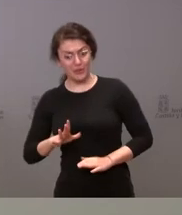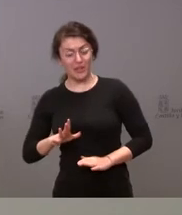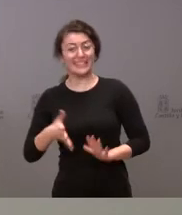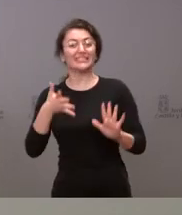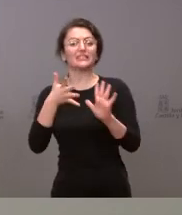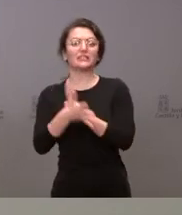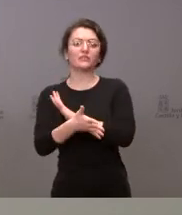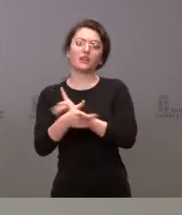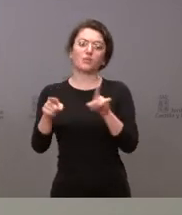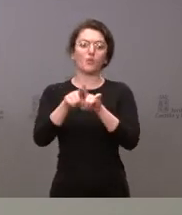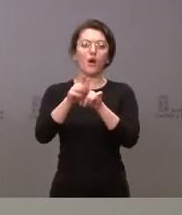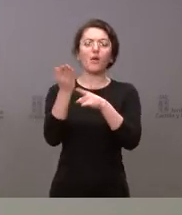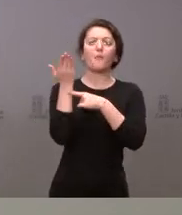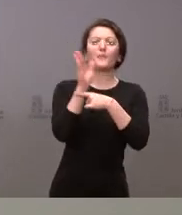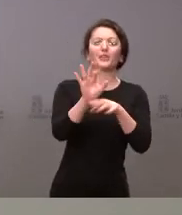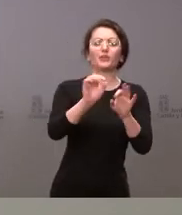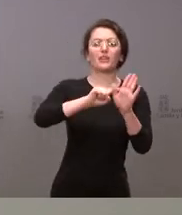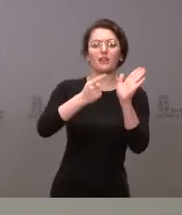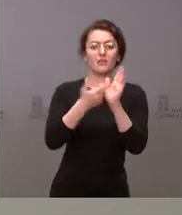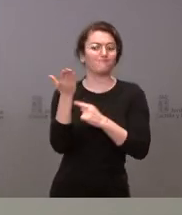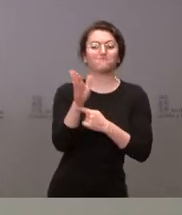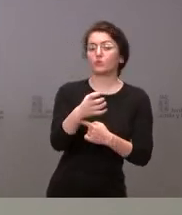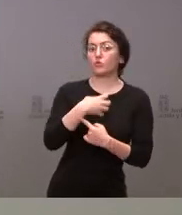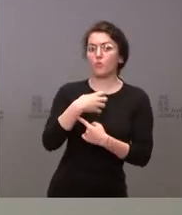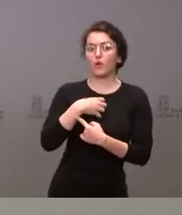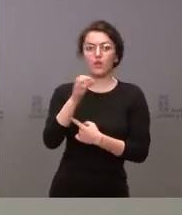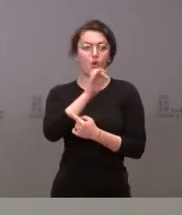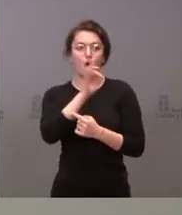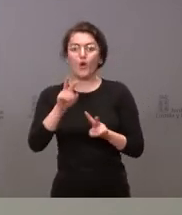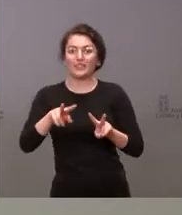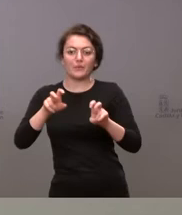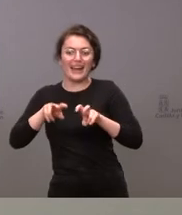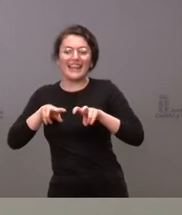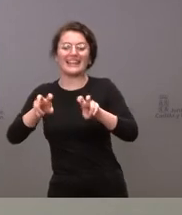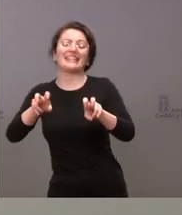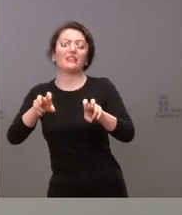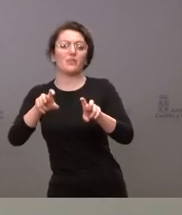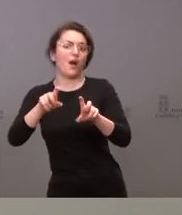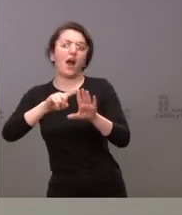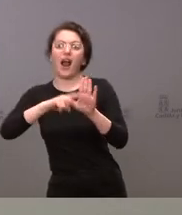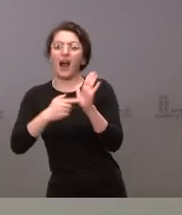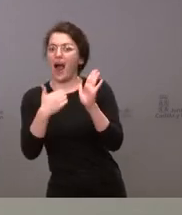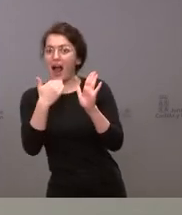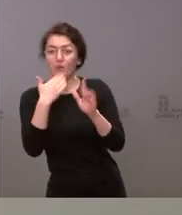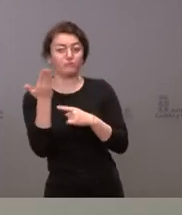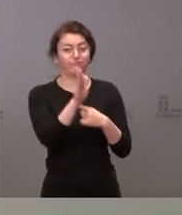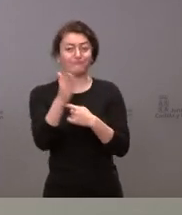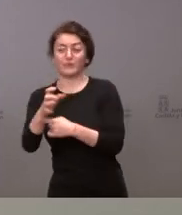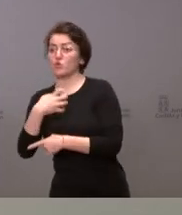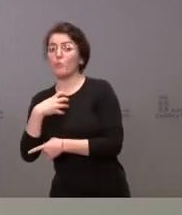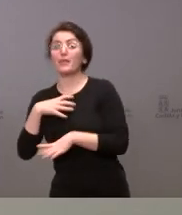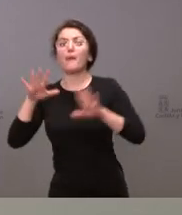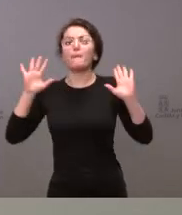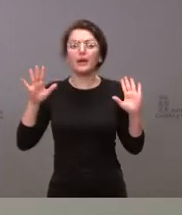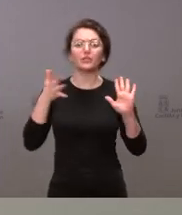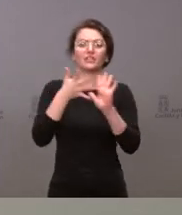proyectos de ley e iniciativas con rango legal que se puedan debatir en el Parlamento pero no nos impide la gestión del